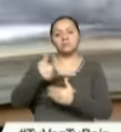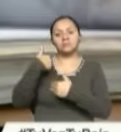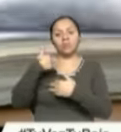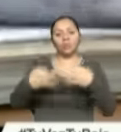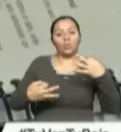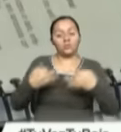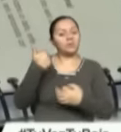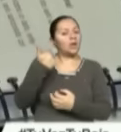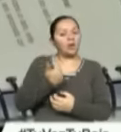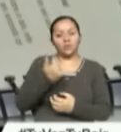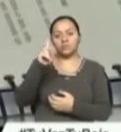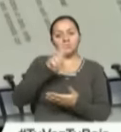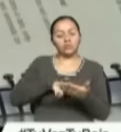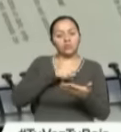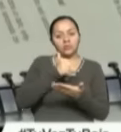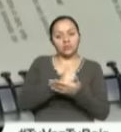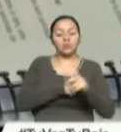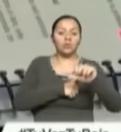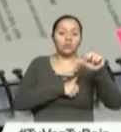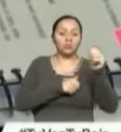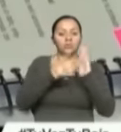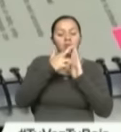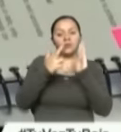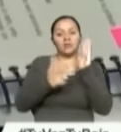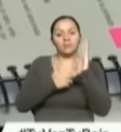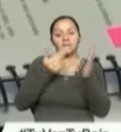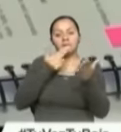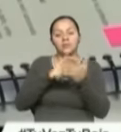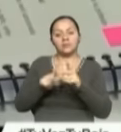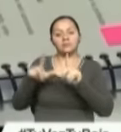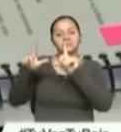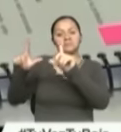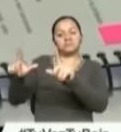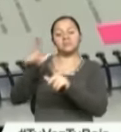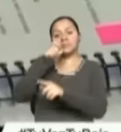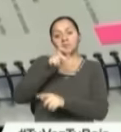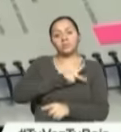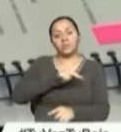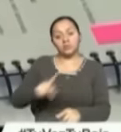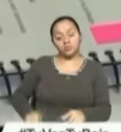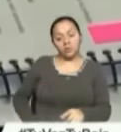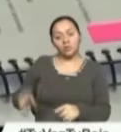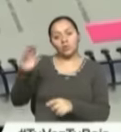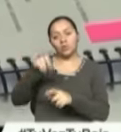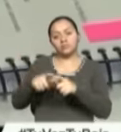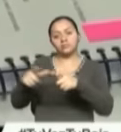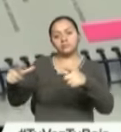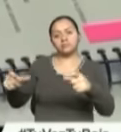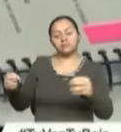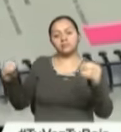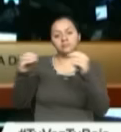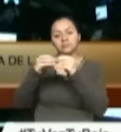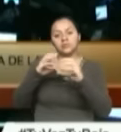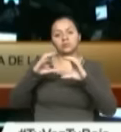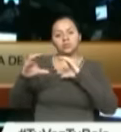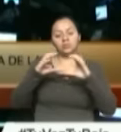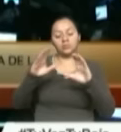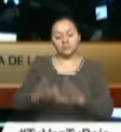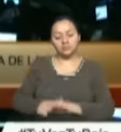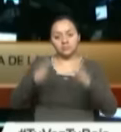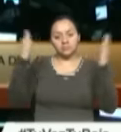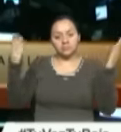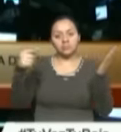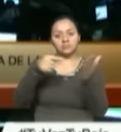del juez. Se adicionan otras reglas para la notificación que pueden ser de forma personal, por boleta o por medios de comunicación